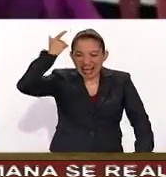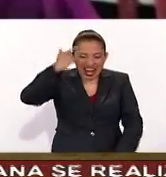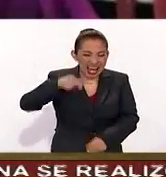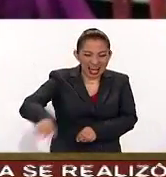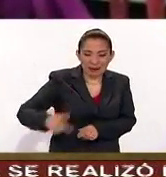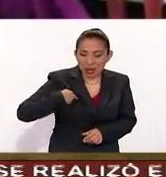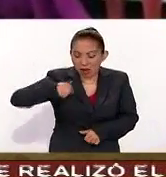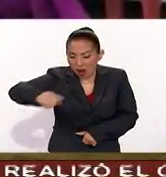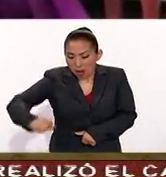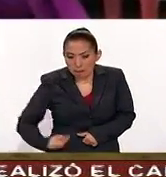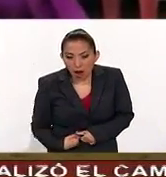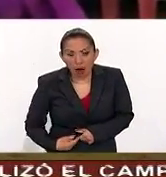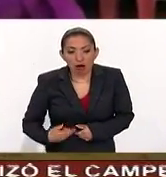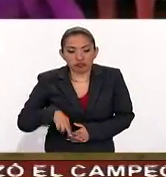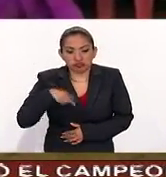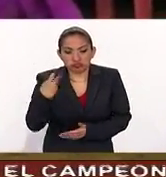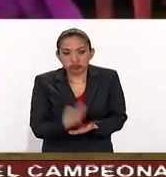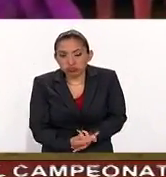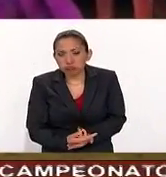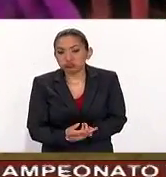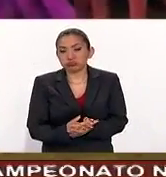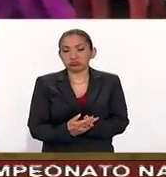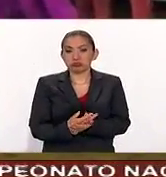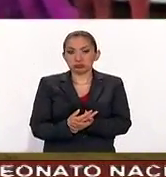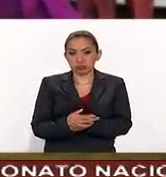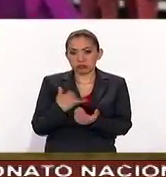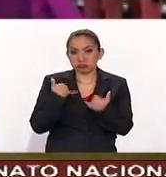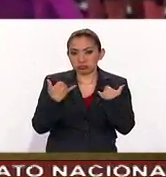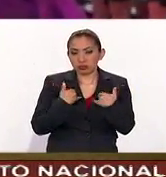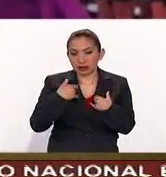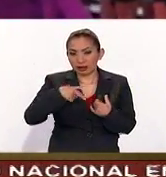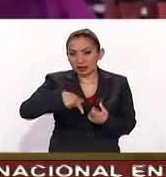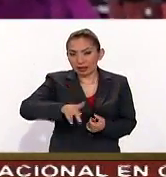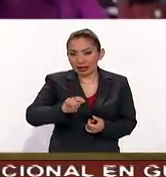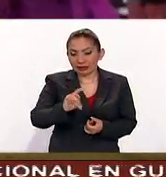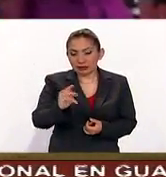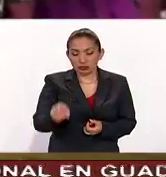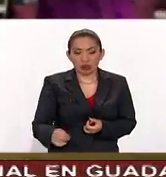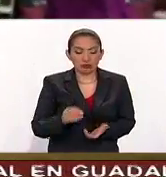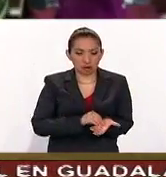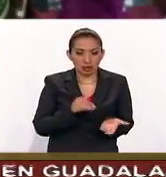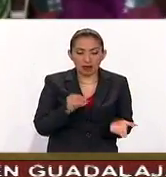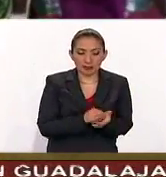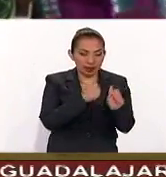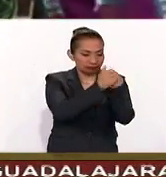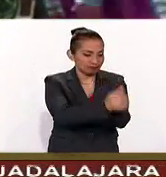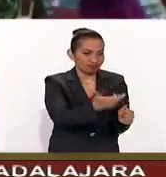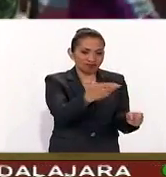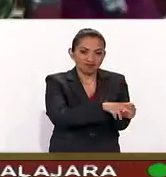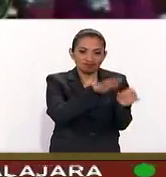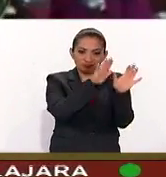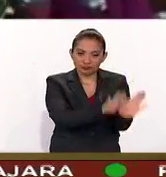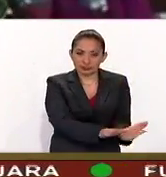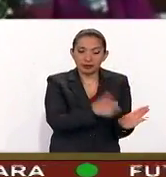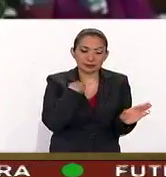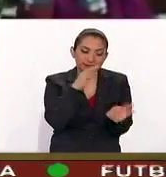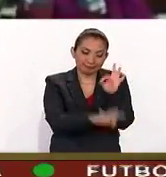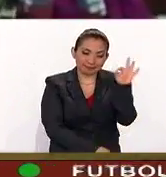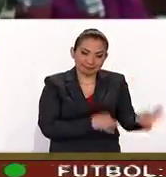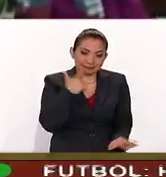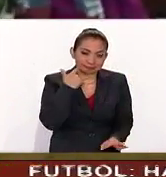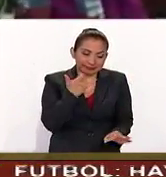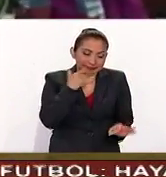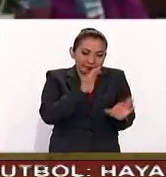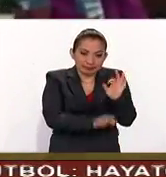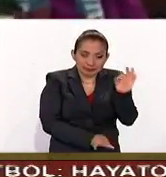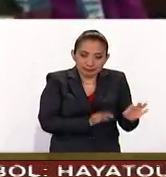pues en la cual sufrió esta cornada el joven Kingston todavía se va a mantener en el hospital en cuidados intensivos